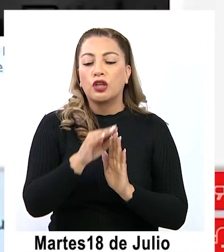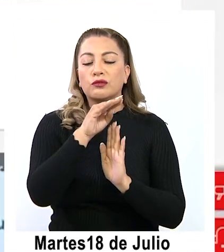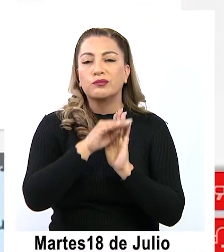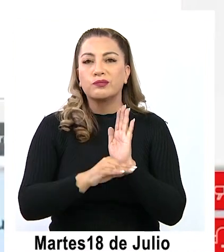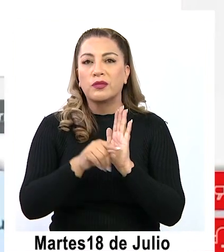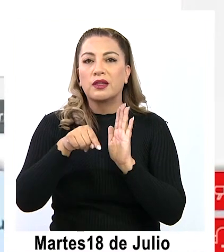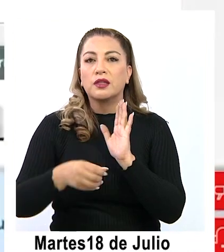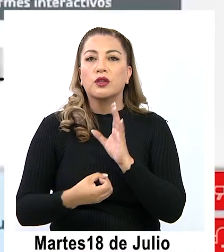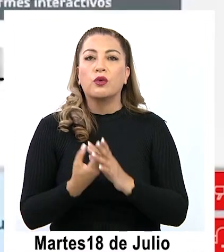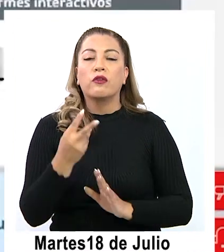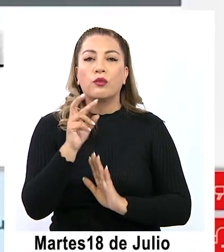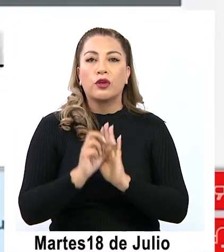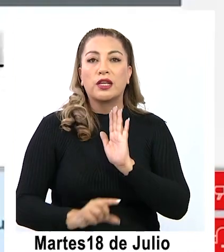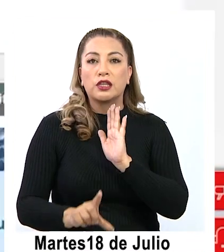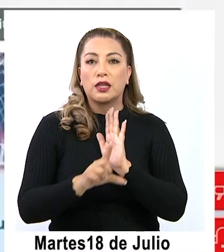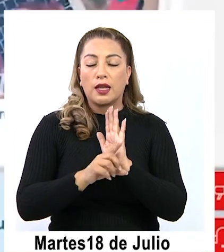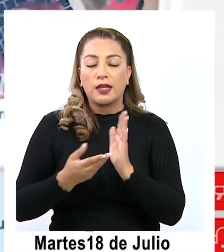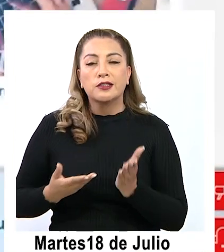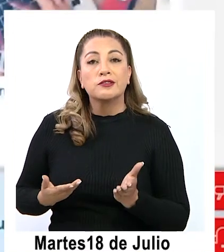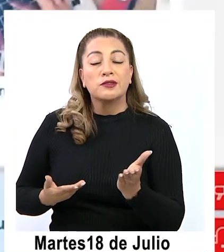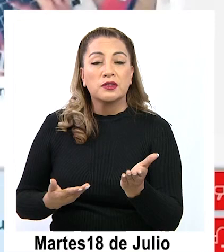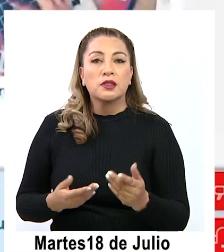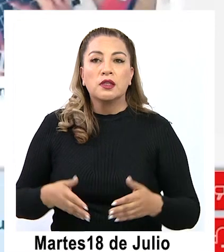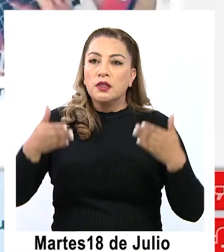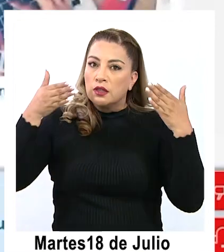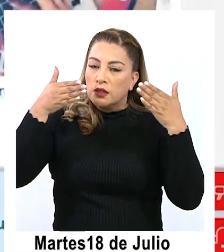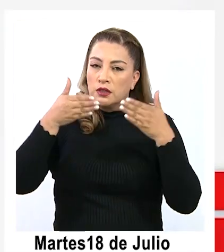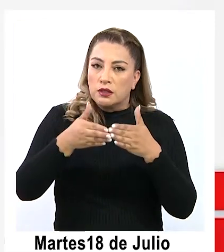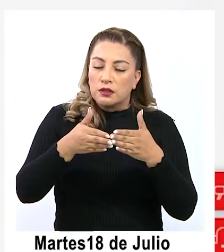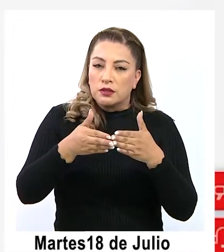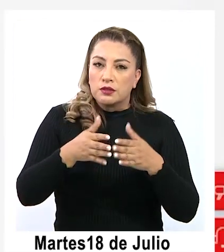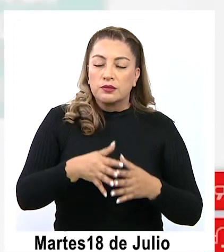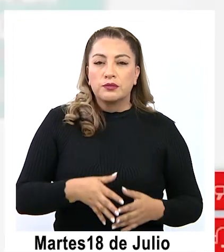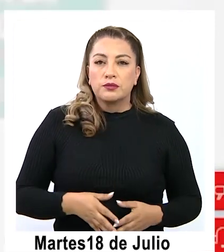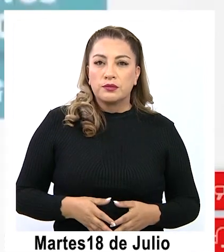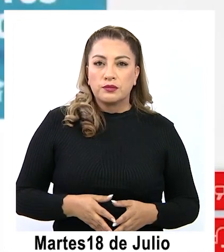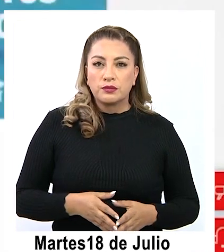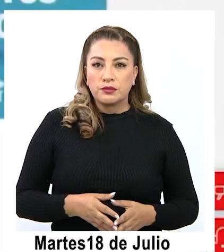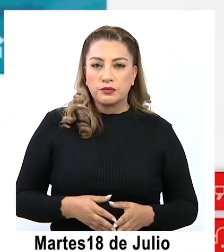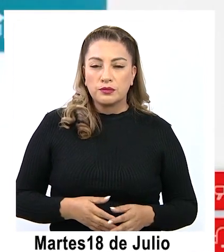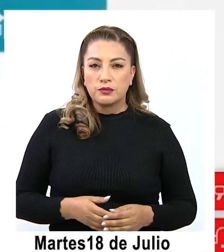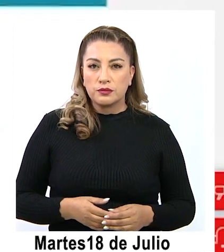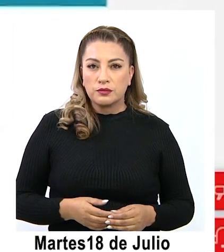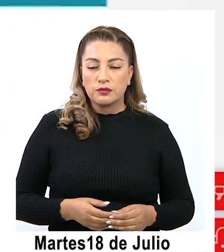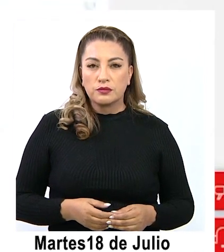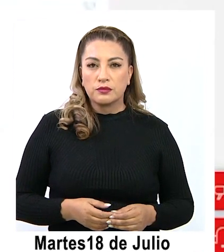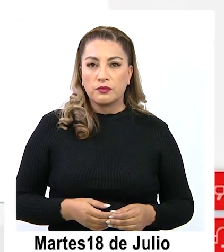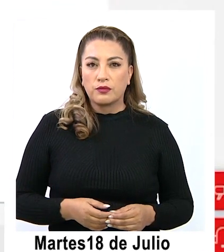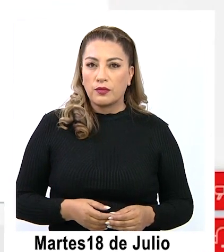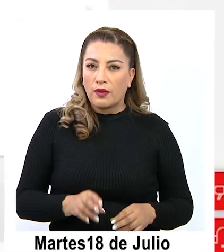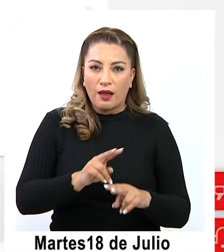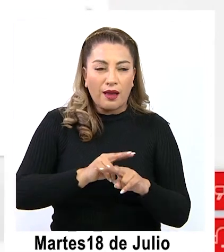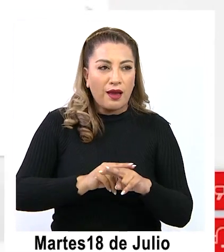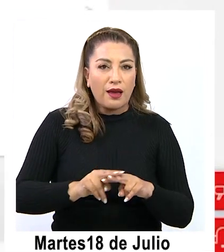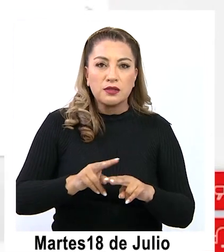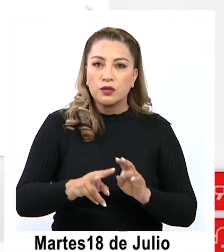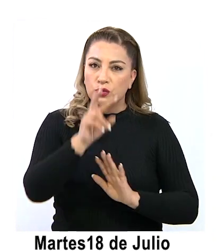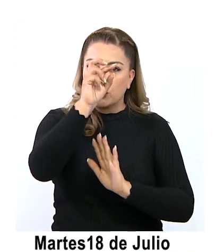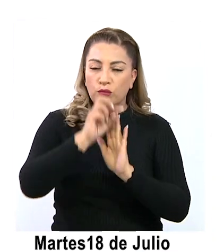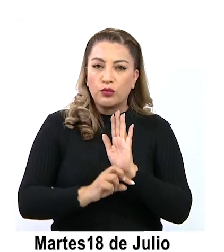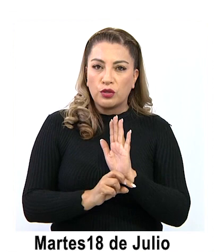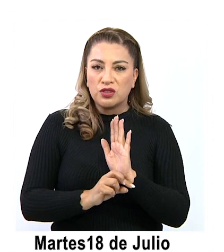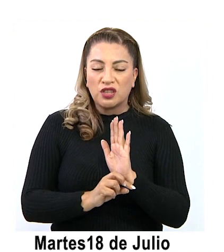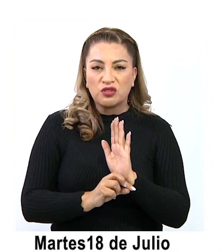directrices de este nuevo proyecto de ley y enfocar y dar las directrices para eh lograr digamos un proyecto